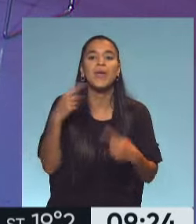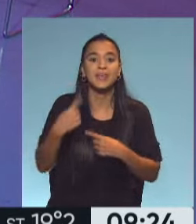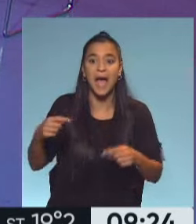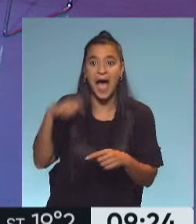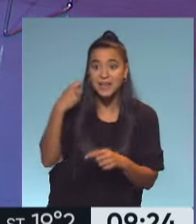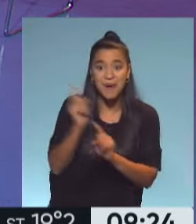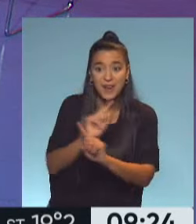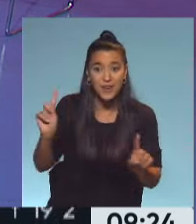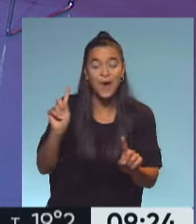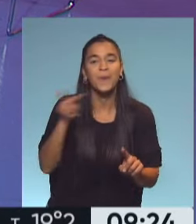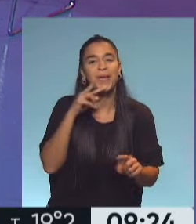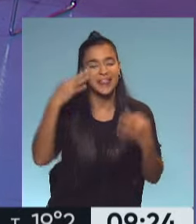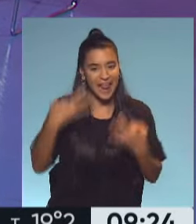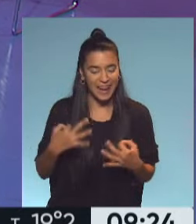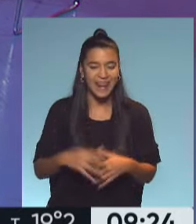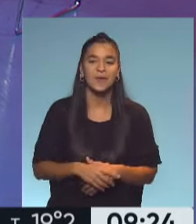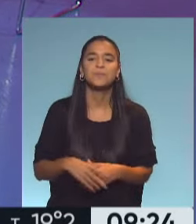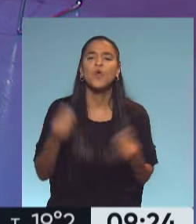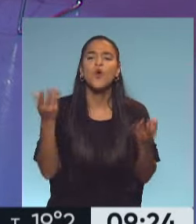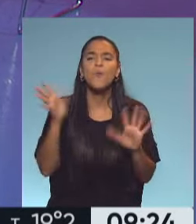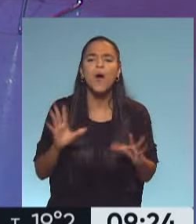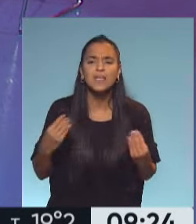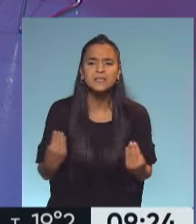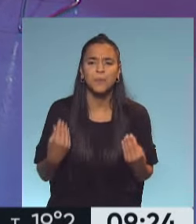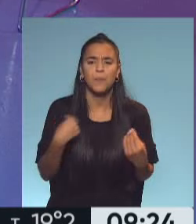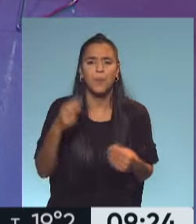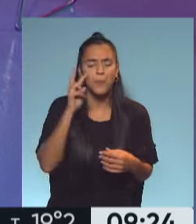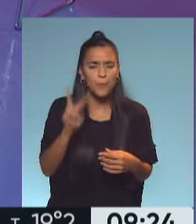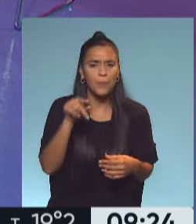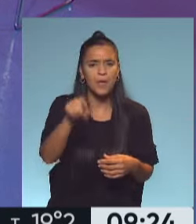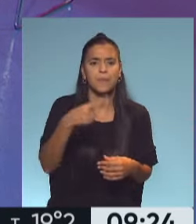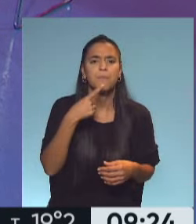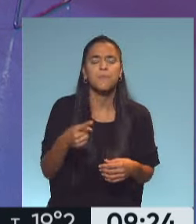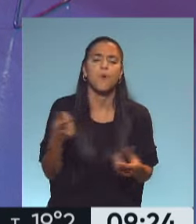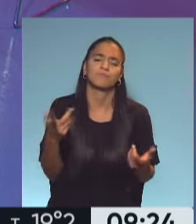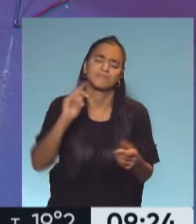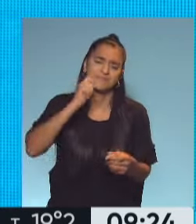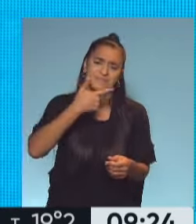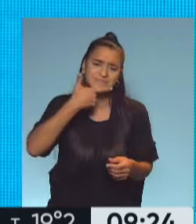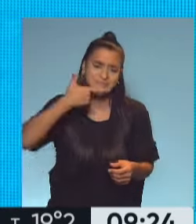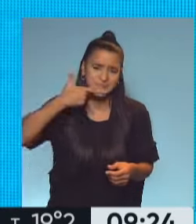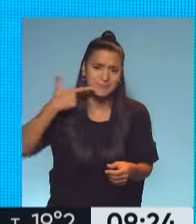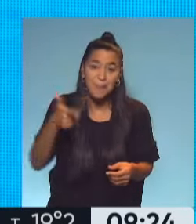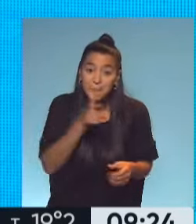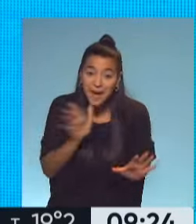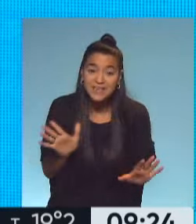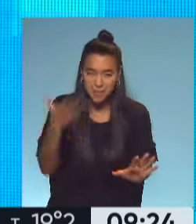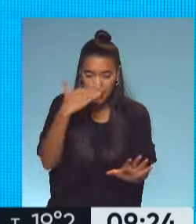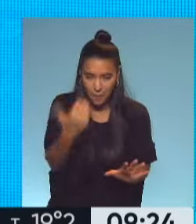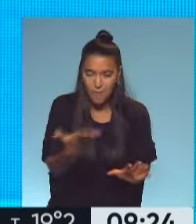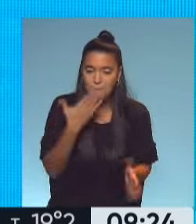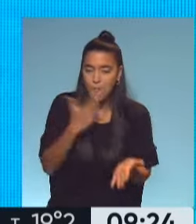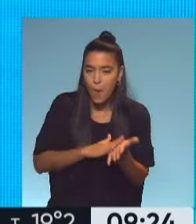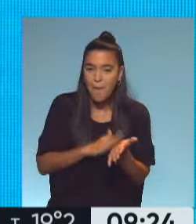Ah, animal no, vegetal. Perfecto. Bueno, ¿cómo la hacemos? Porque uno la ve, ahí la vamos a ver ahora en pantalla, es riquísima parece ser, después la vamos a